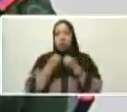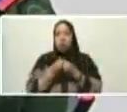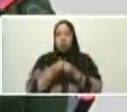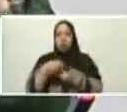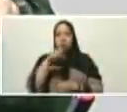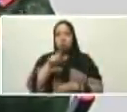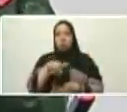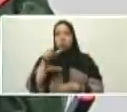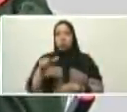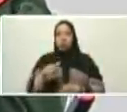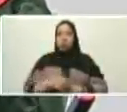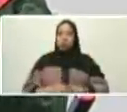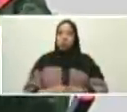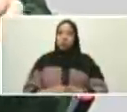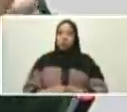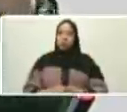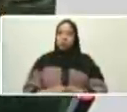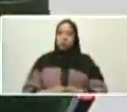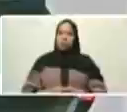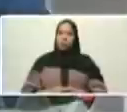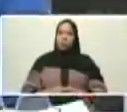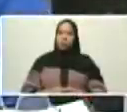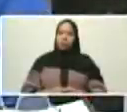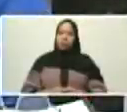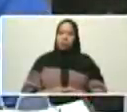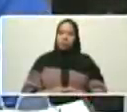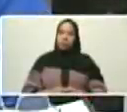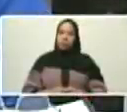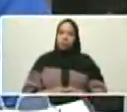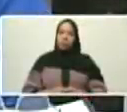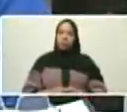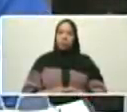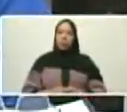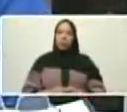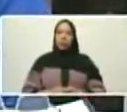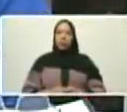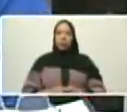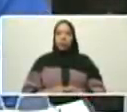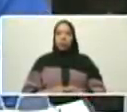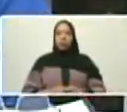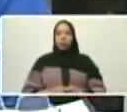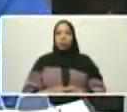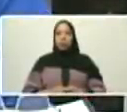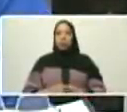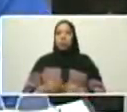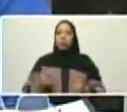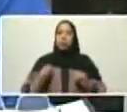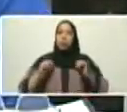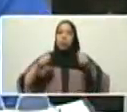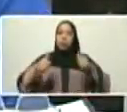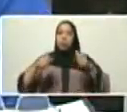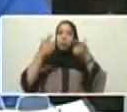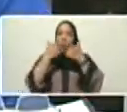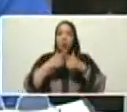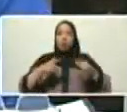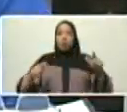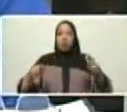Bomboná, la victoria que abrió el camino a la independencia de Sudamérica